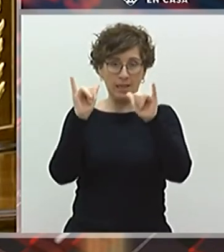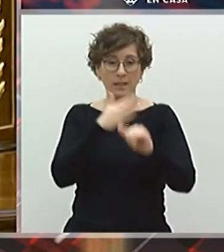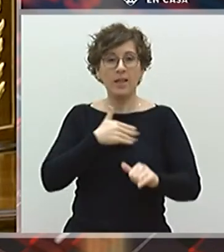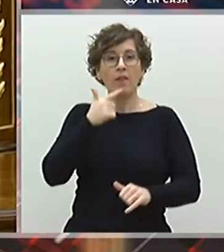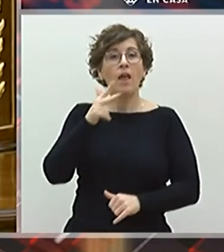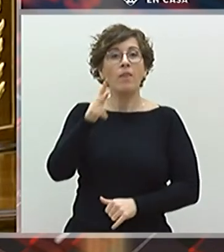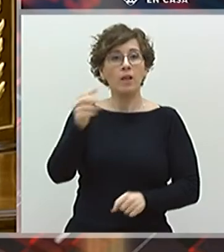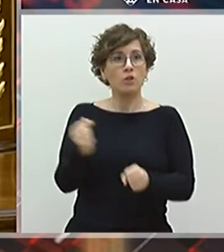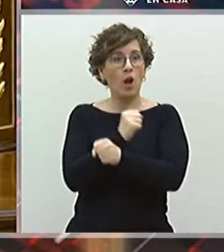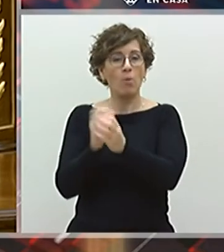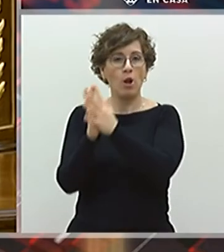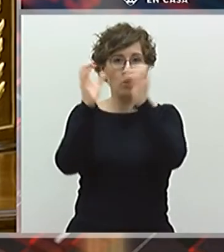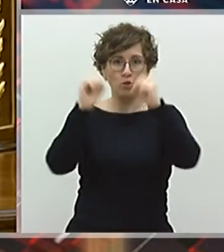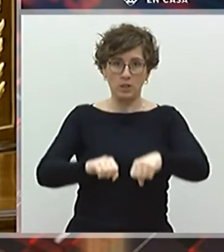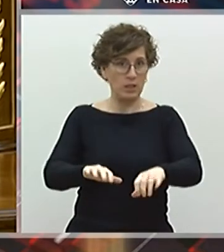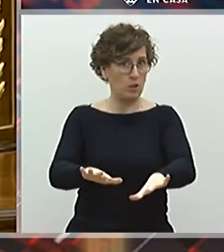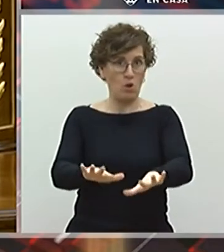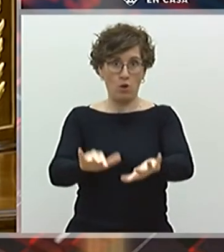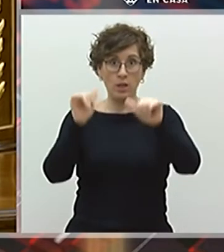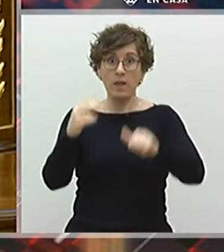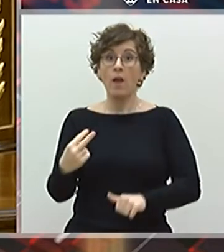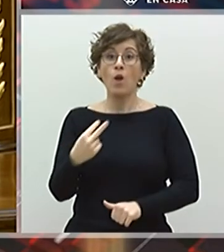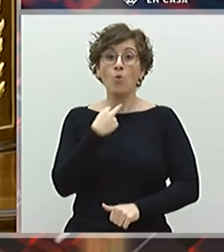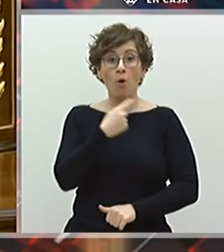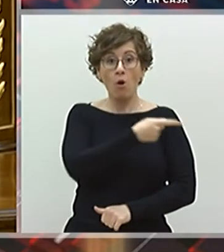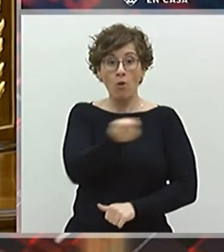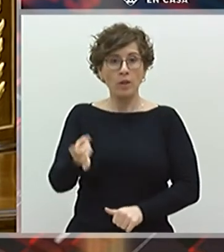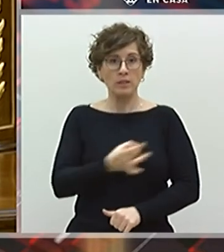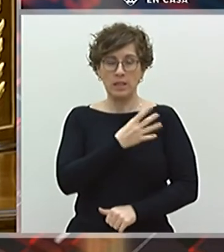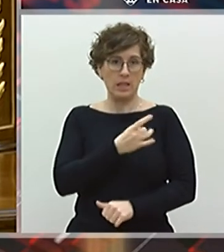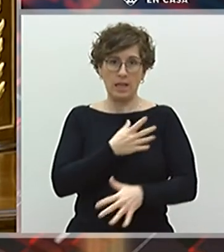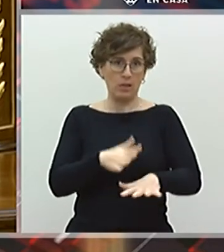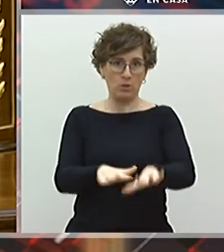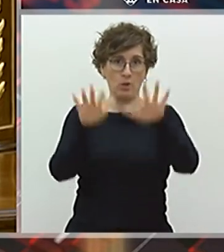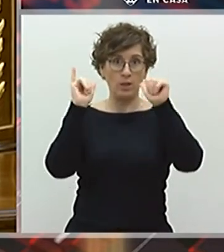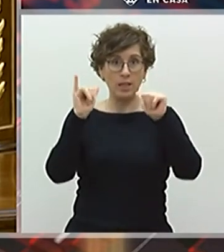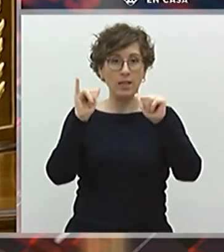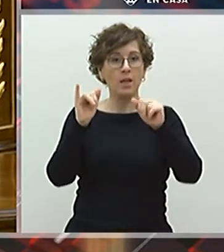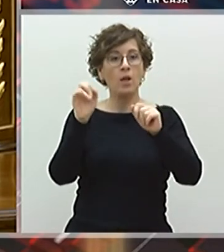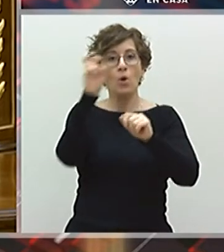las voces de los sindicatos y fueron la puerta abierta al neoliberalismo.